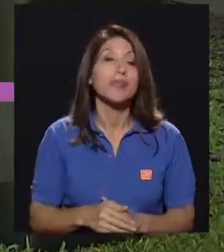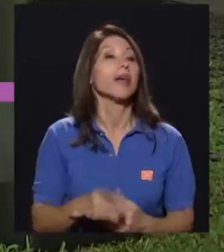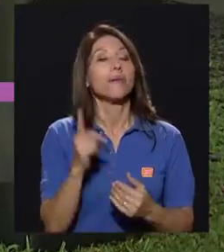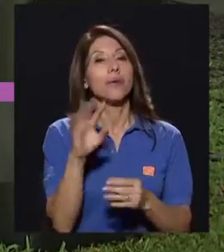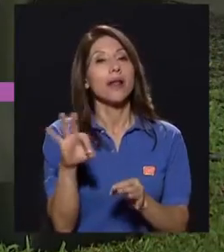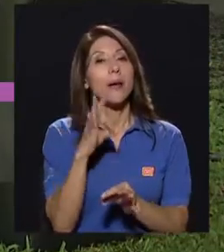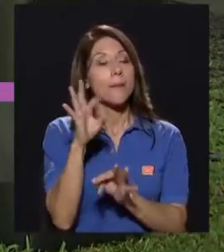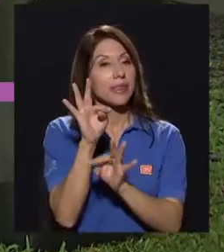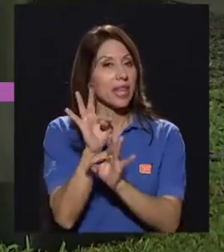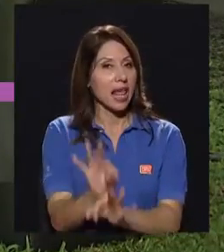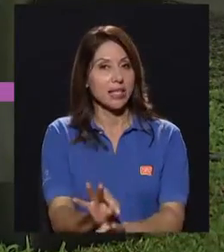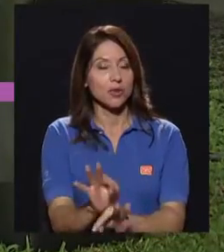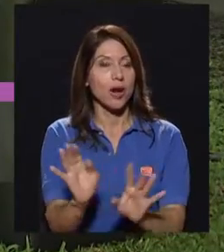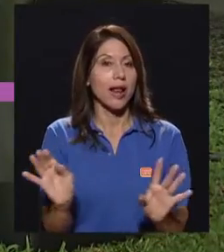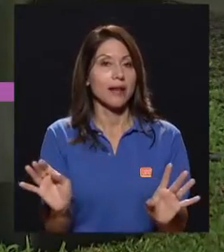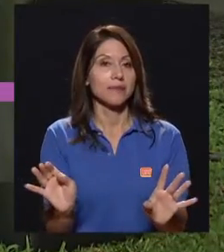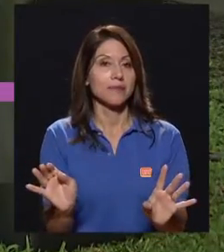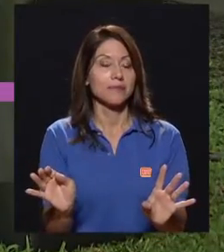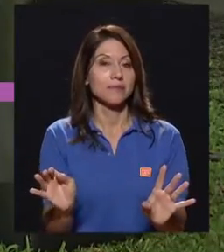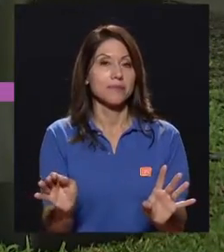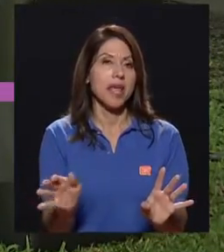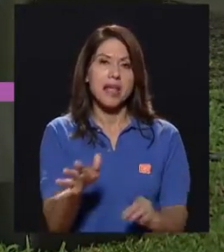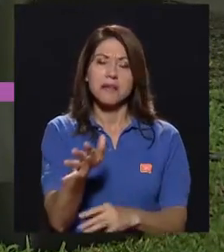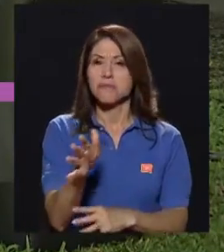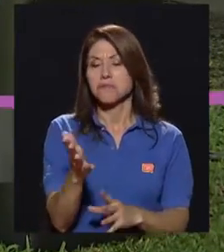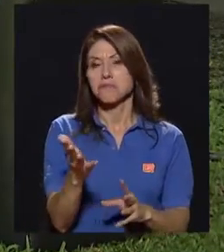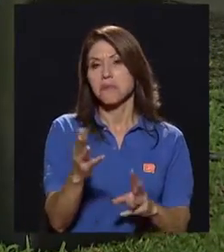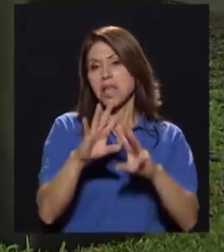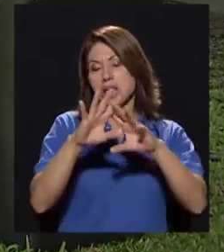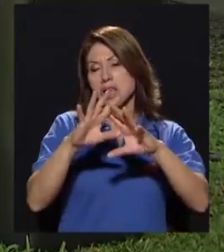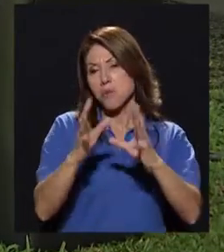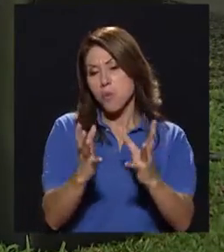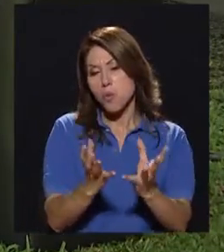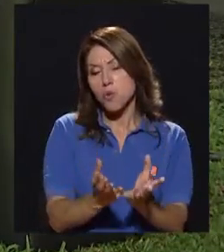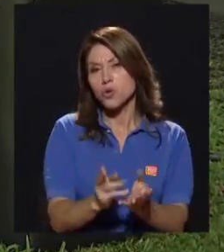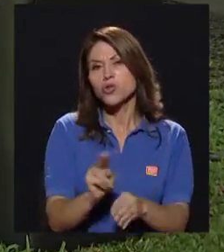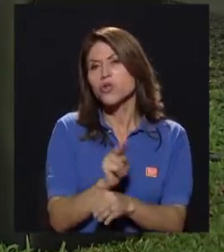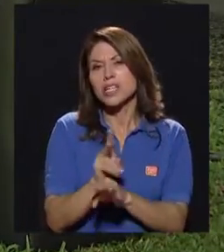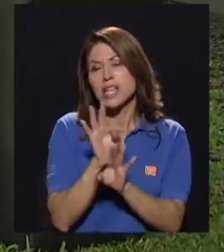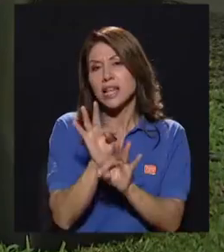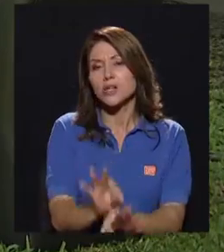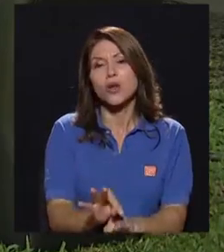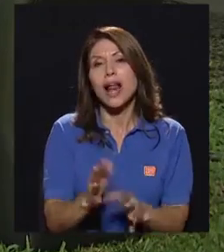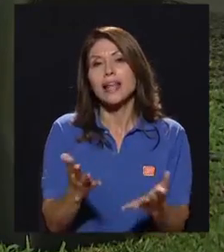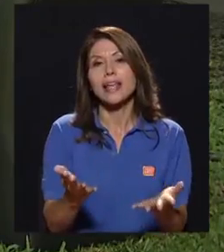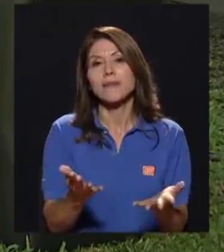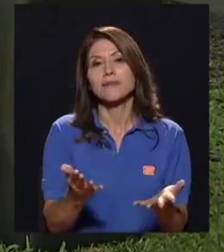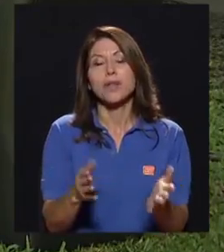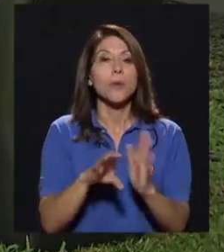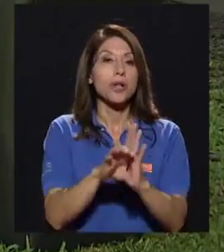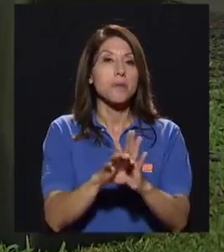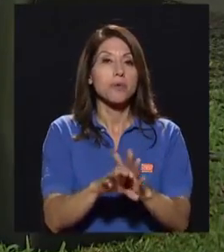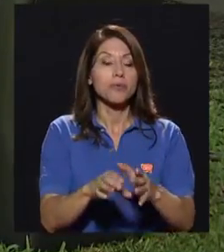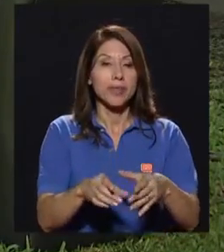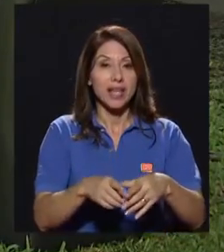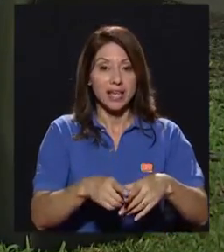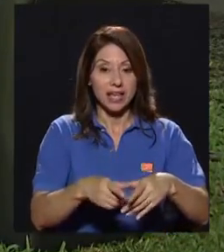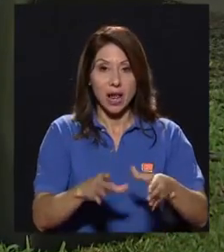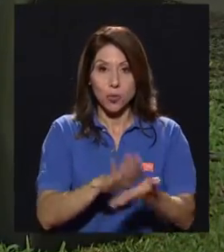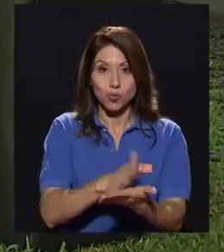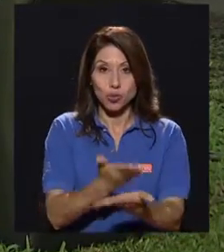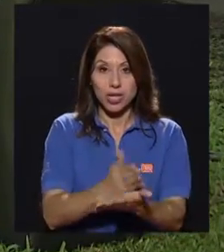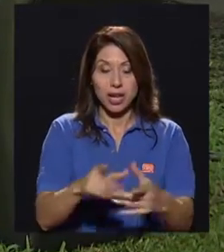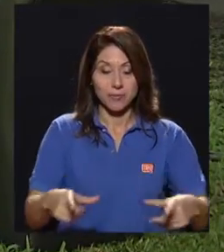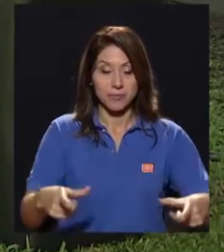la manera tradicional que hay alrededor del mundo es lo que llaman ponerlos en el sartén